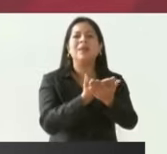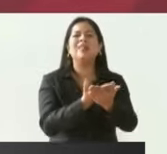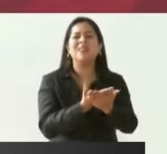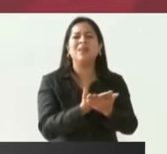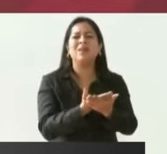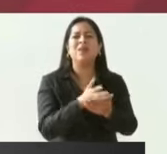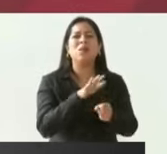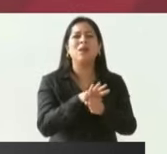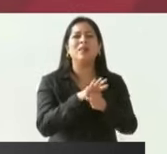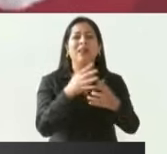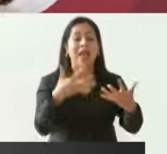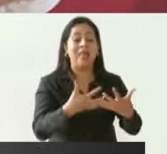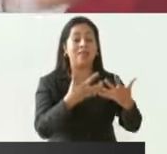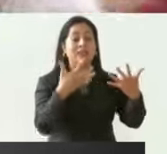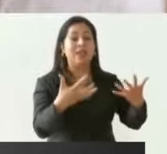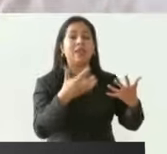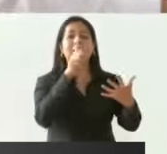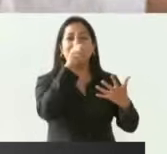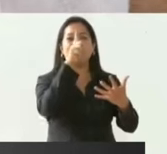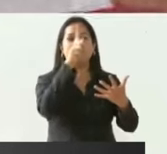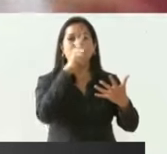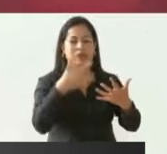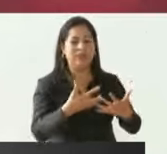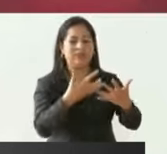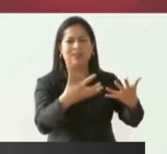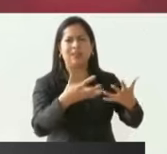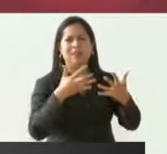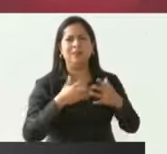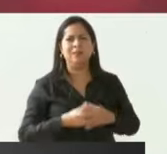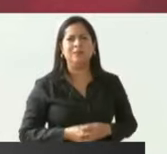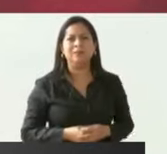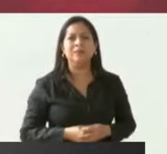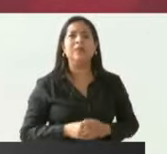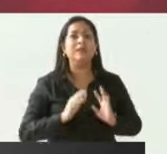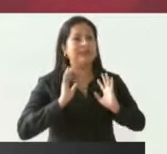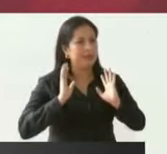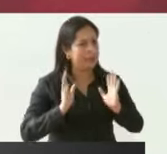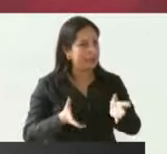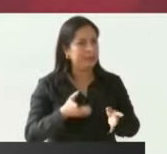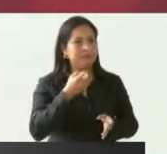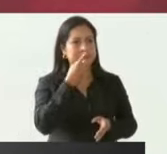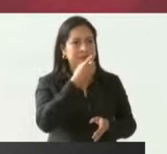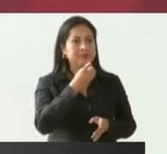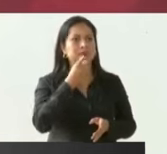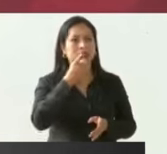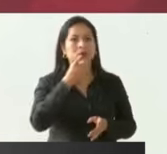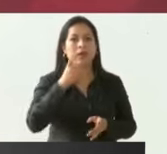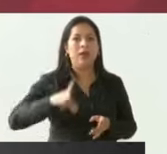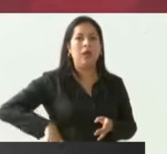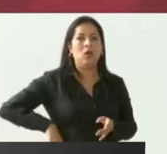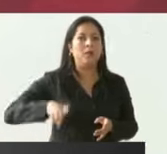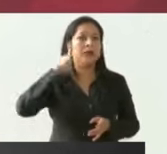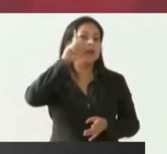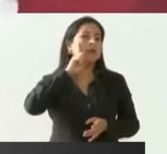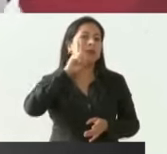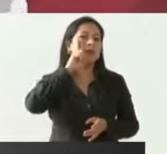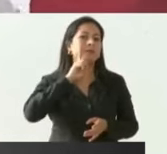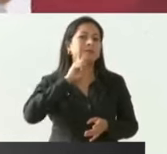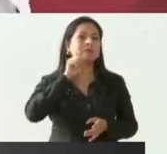terreno y lo de la luz ya me dijo la gobernadora que